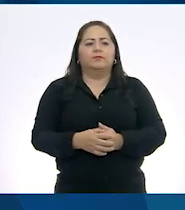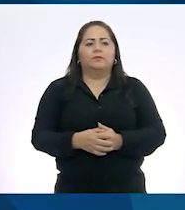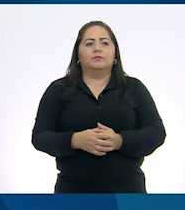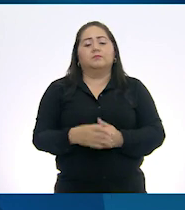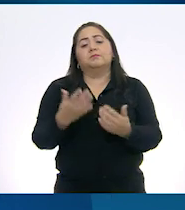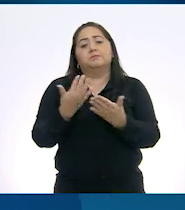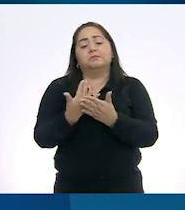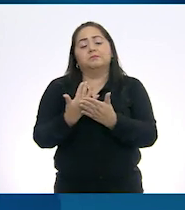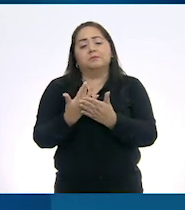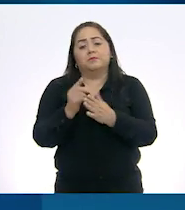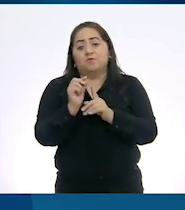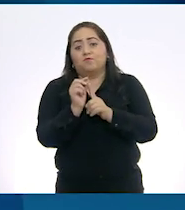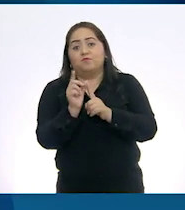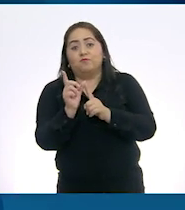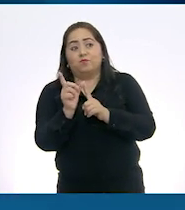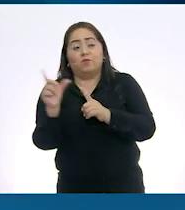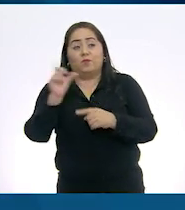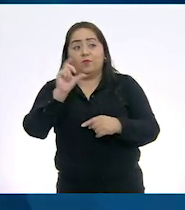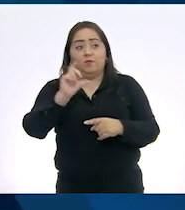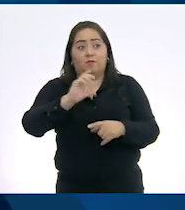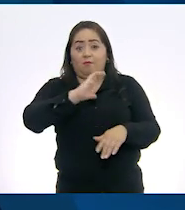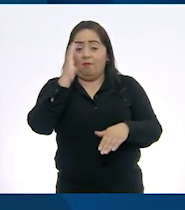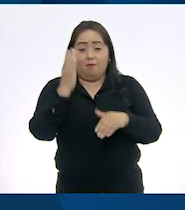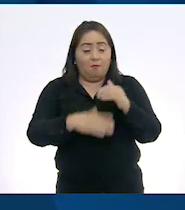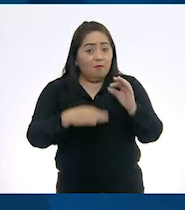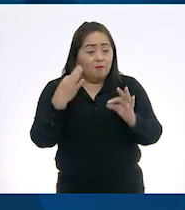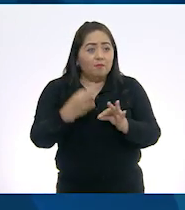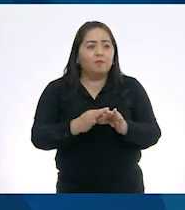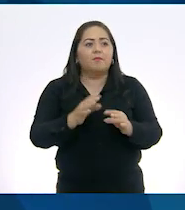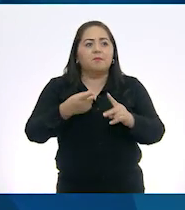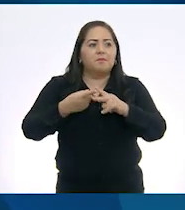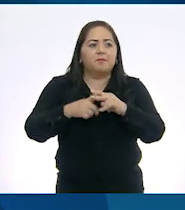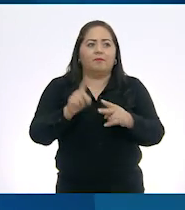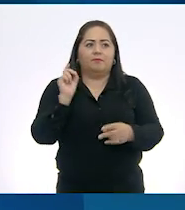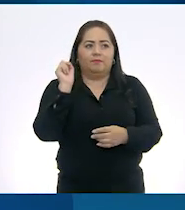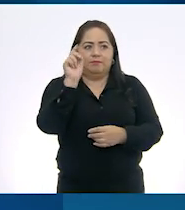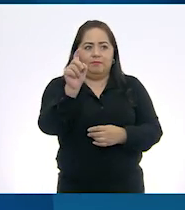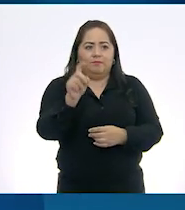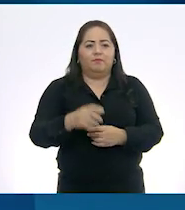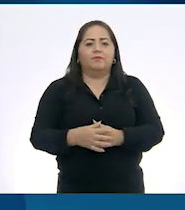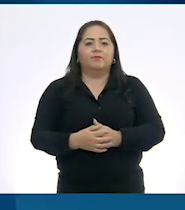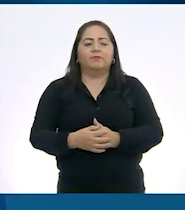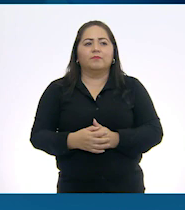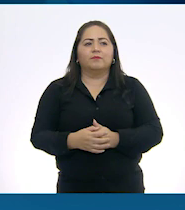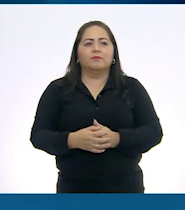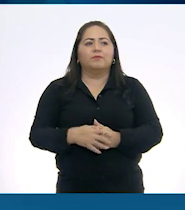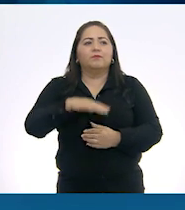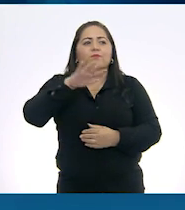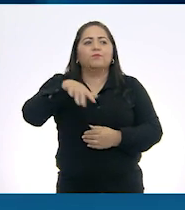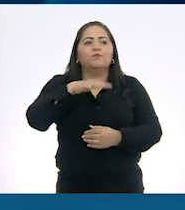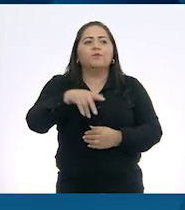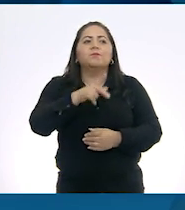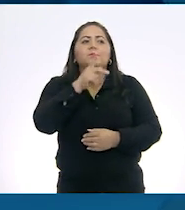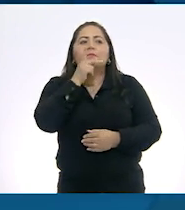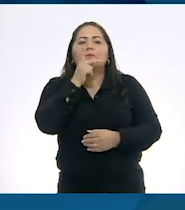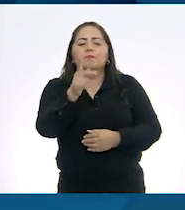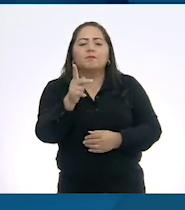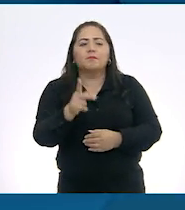Esperar a que cargue y una vez que ha cargado, le doy a Iniciar. Busco las palabras,